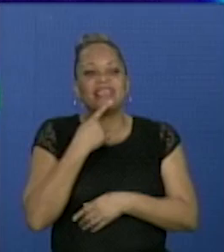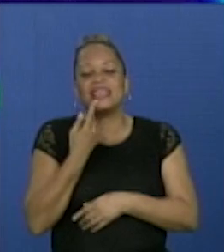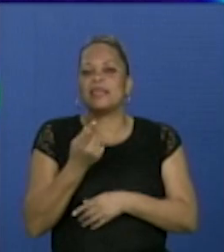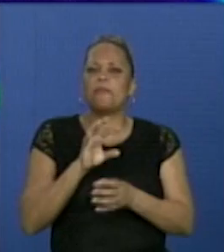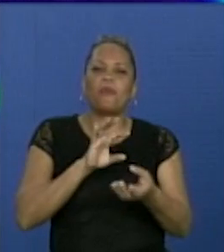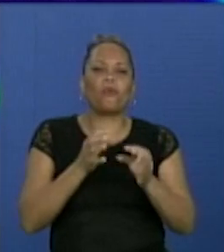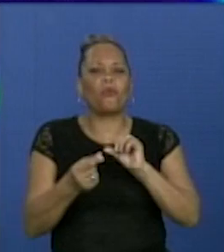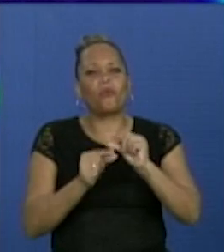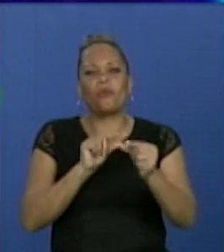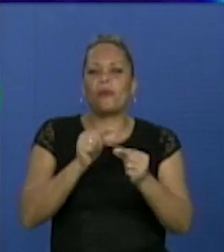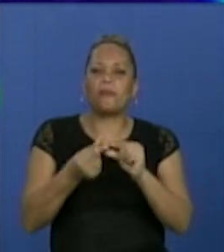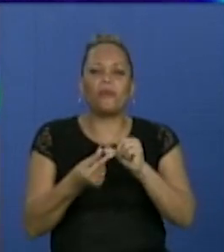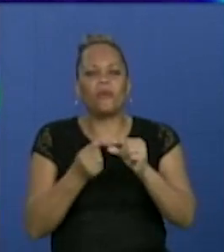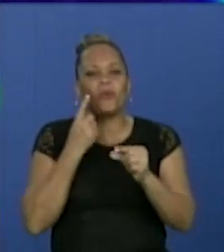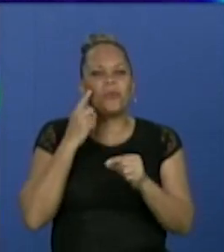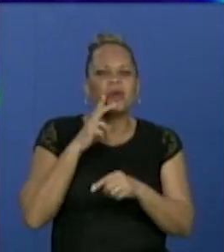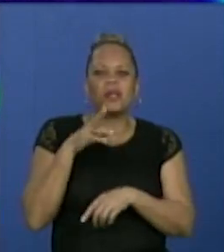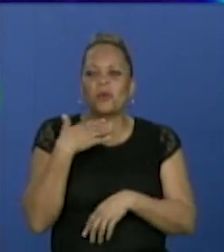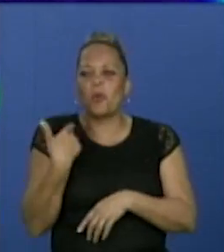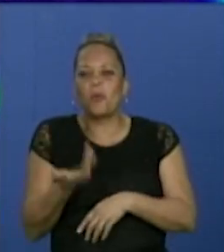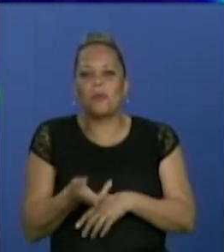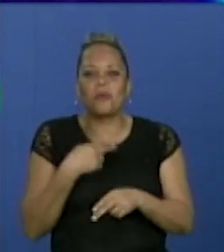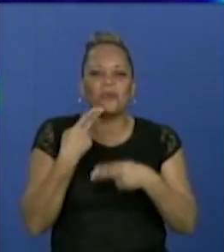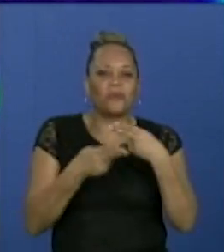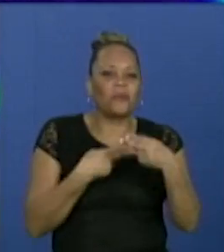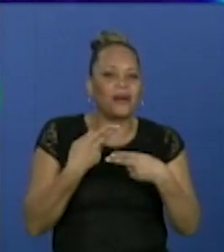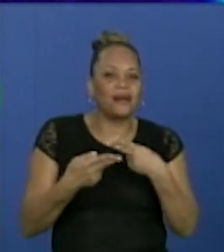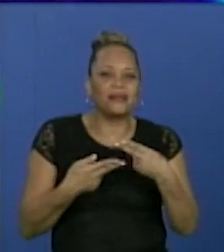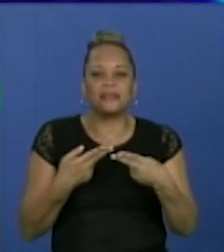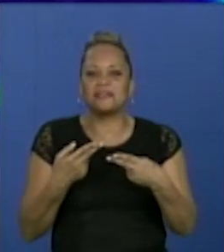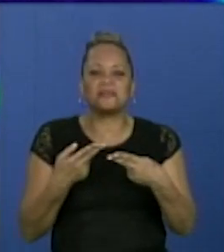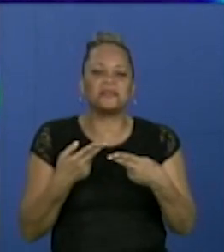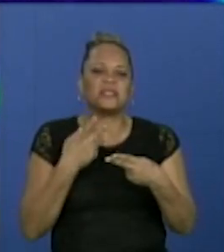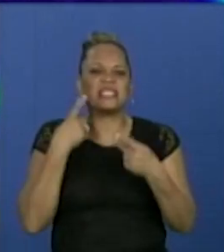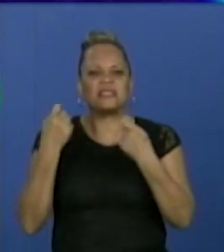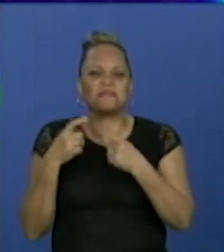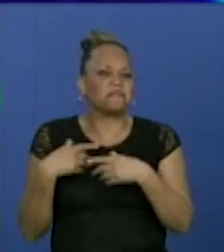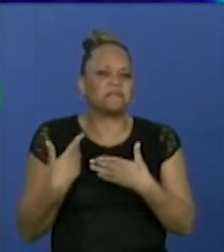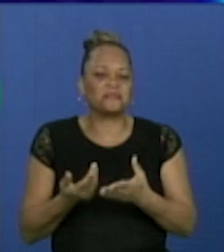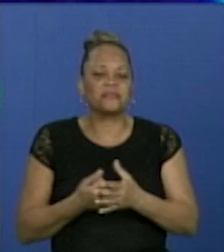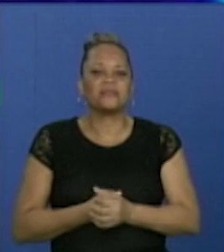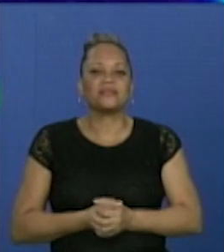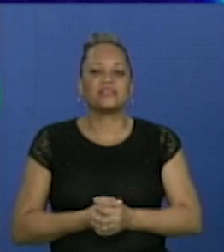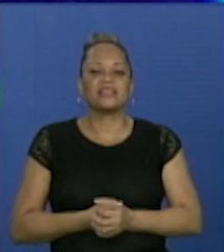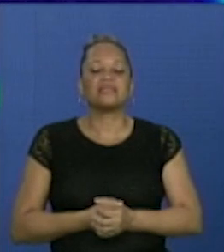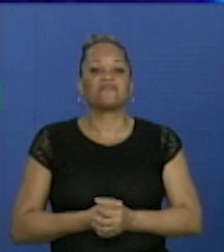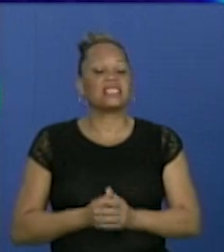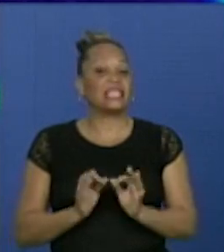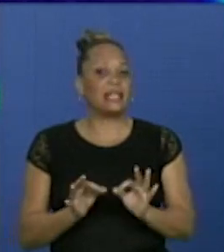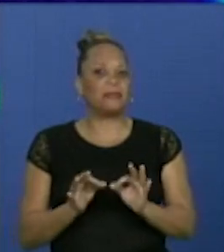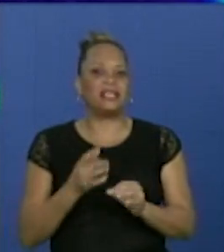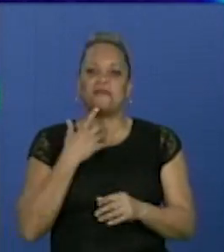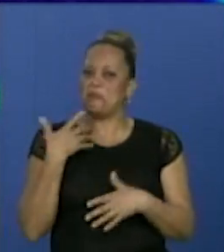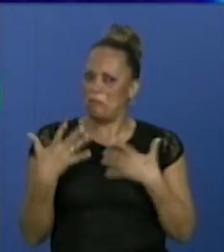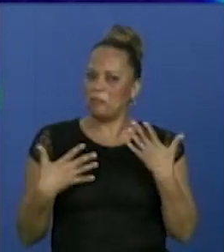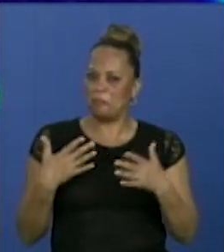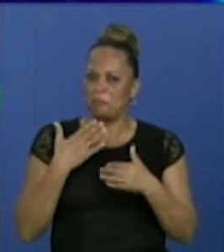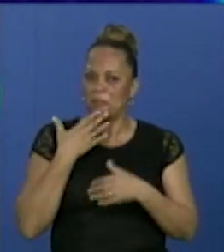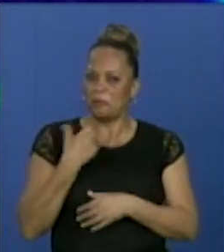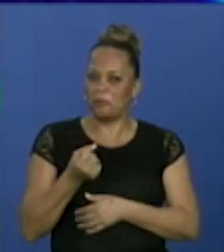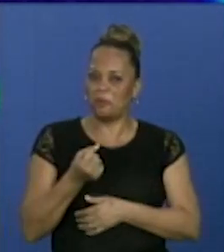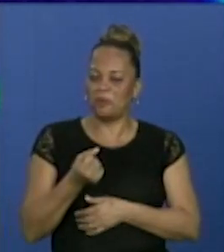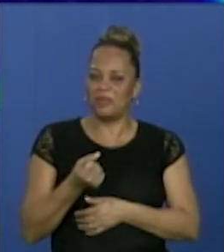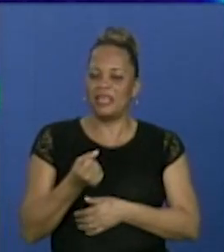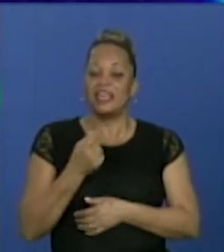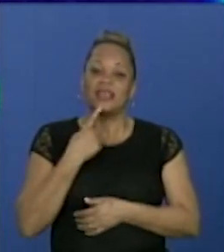mordeando un poco, viendo qué traes, qué te hace falta, y la verdad que fue muy divertido, y